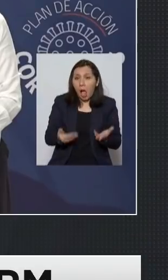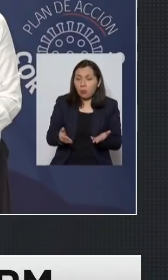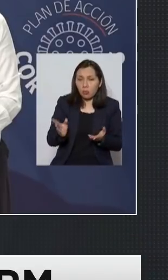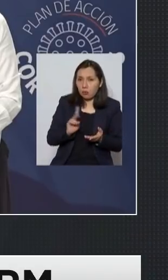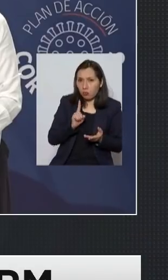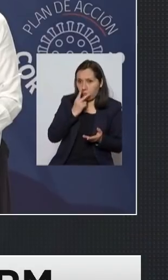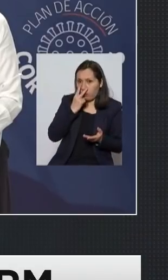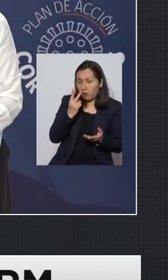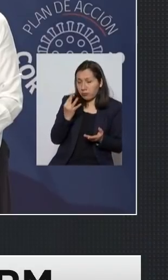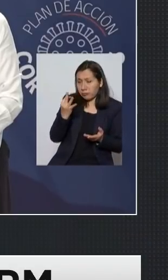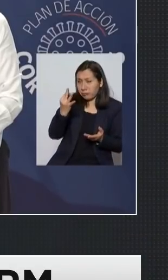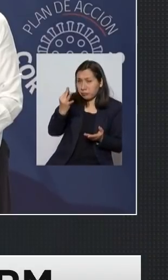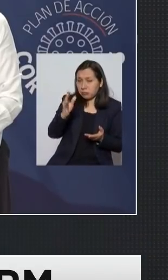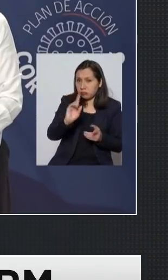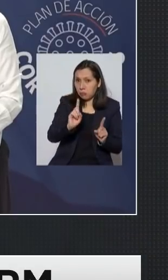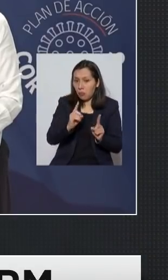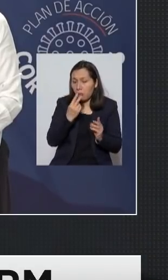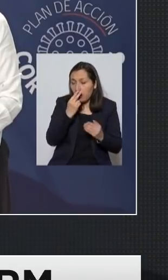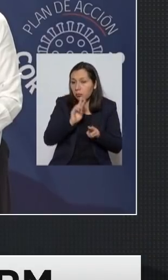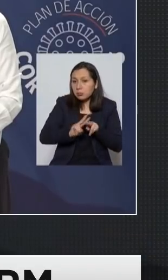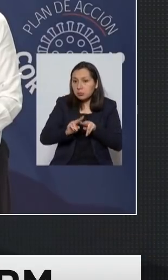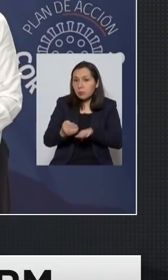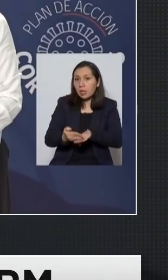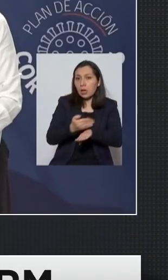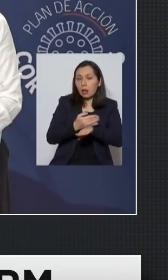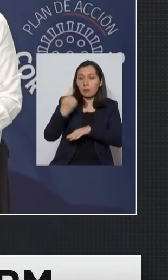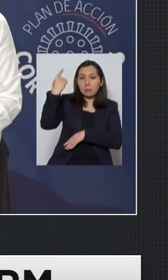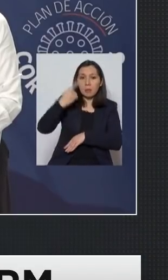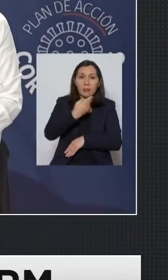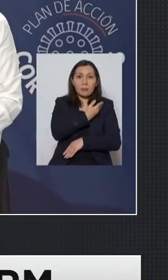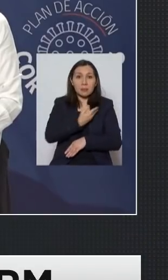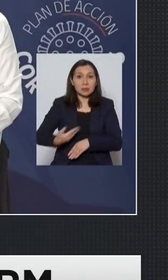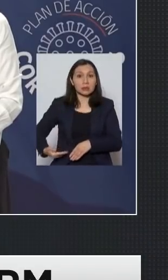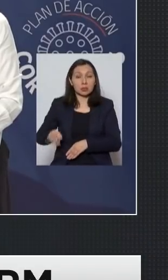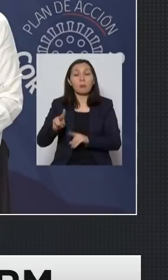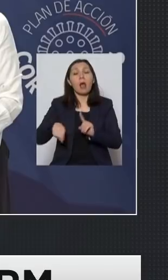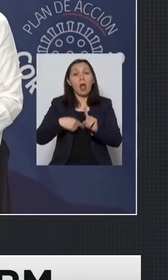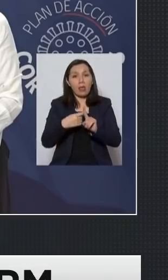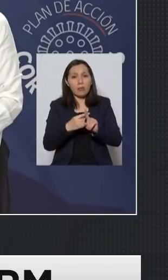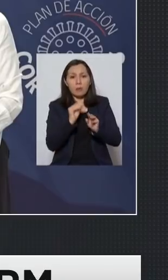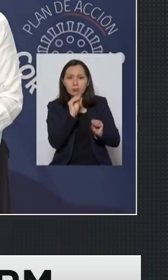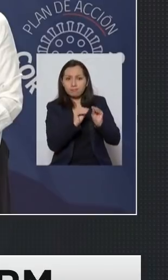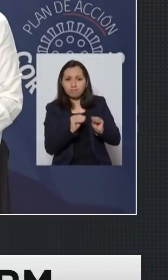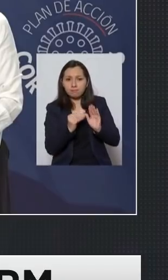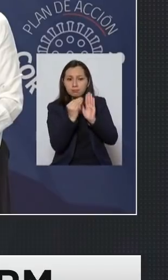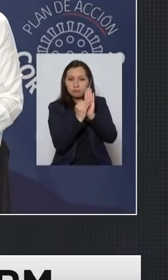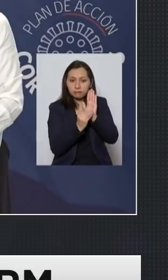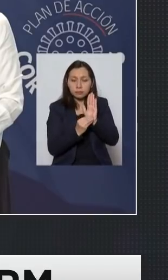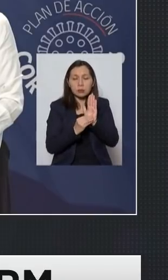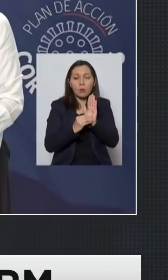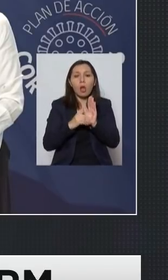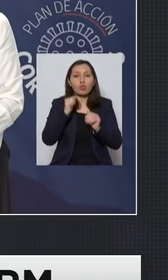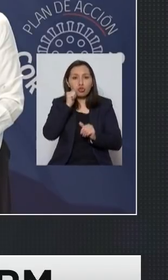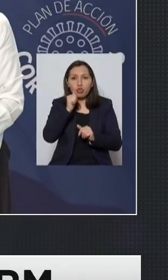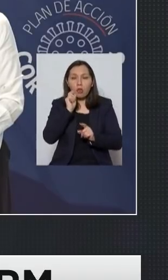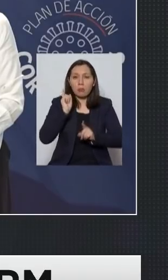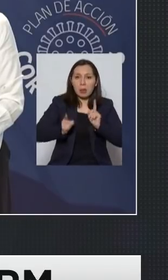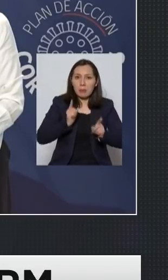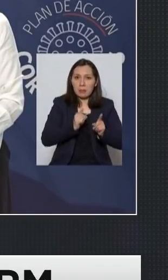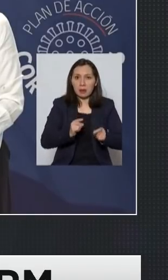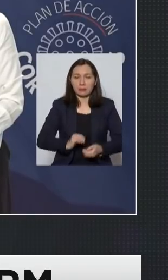en el horizonte gracias a las medidas que nos ha indicado el presidente y las adicionales que estamos tomando a diario